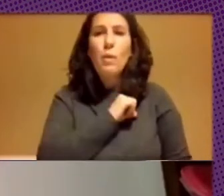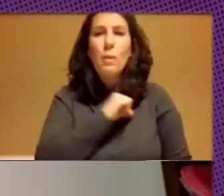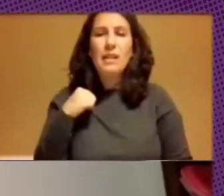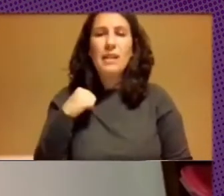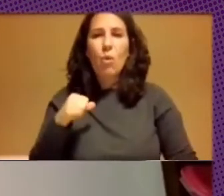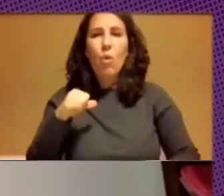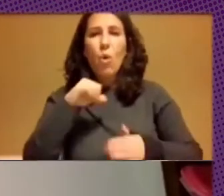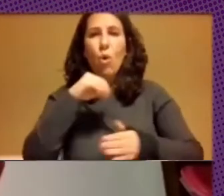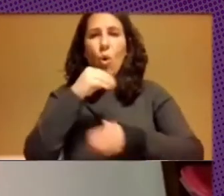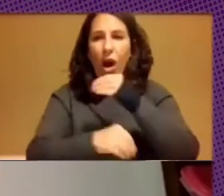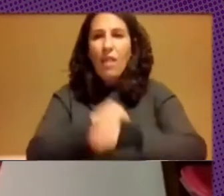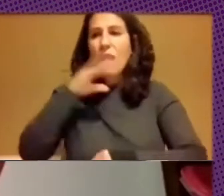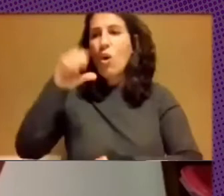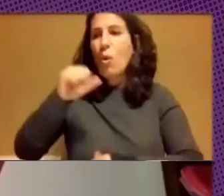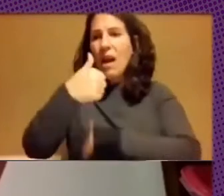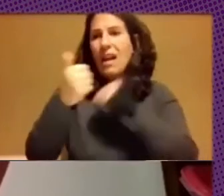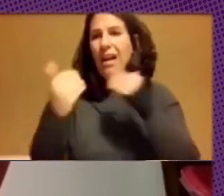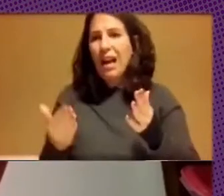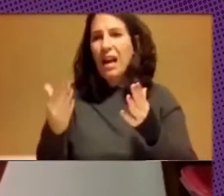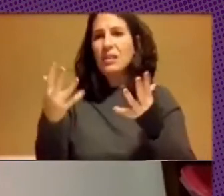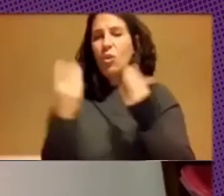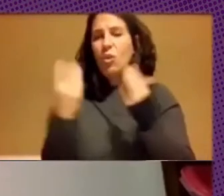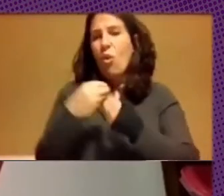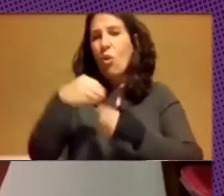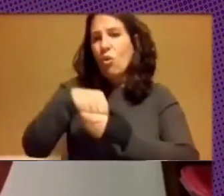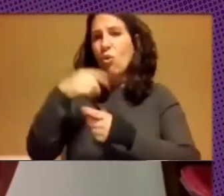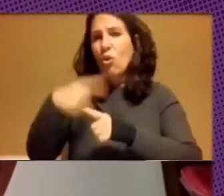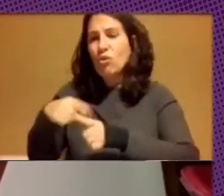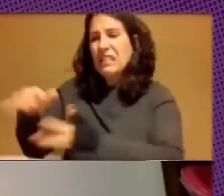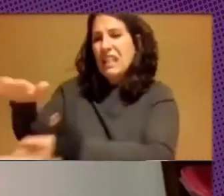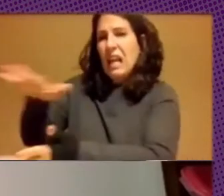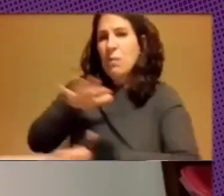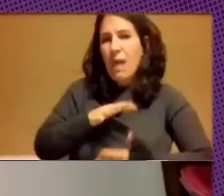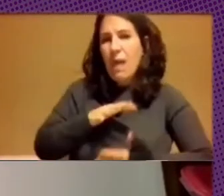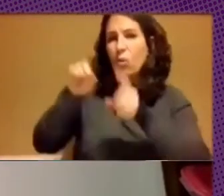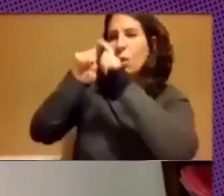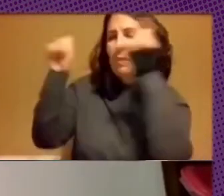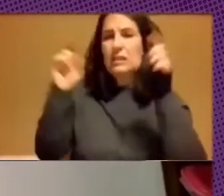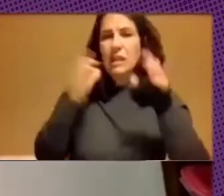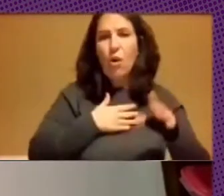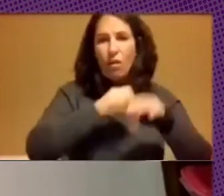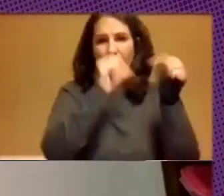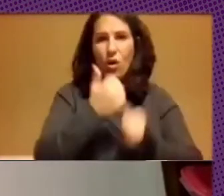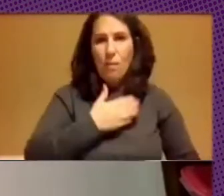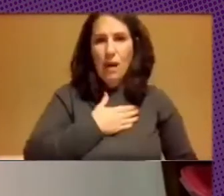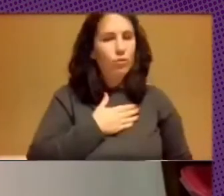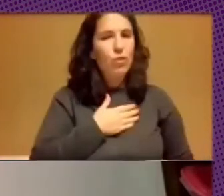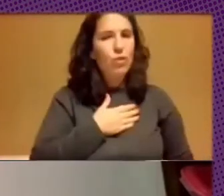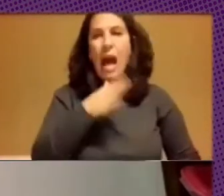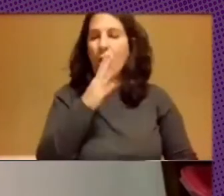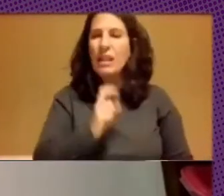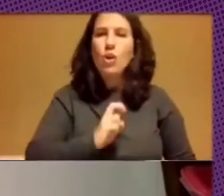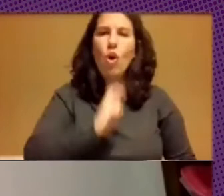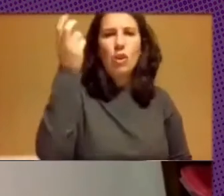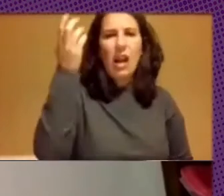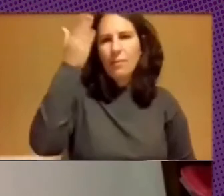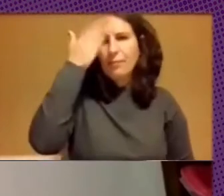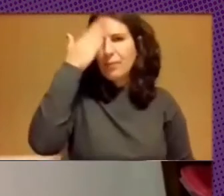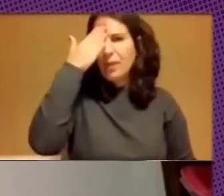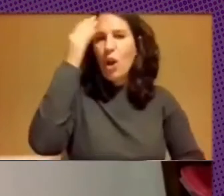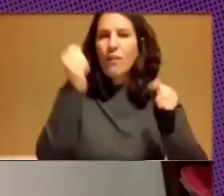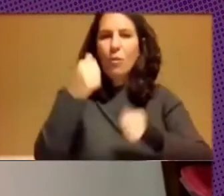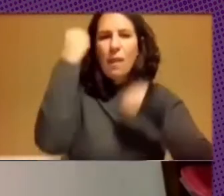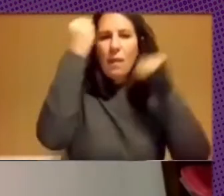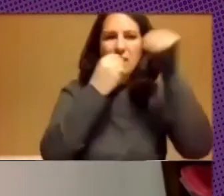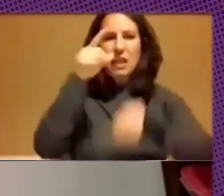que lo que hace es comprar cajas con soluciones que ya vienen, dadas por empresas con su formato. Es otra cabeza, otra cultura. ¿Es un desafío?